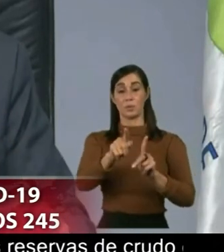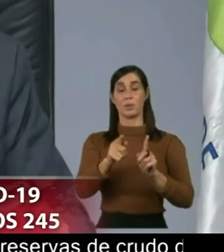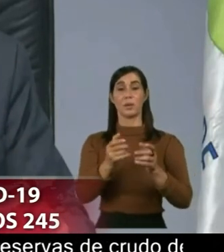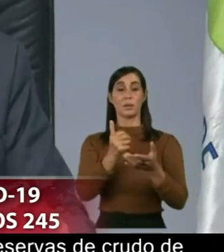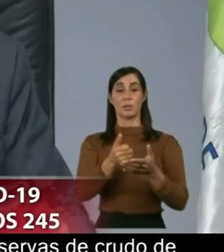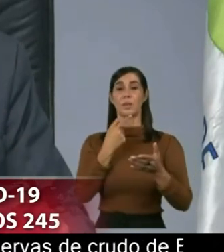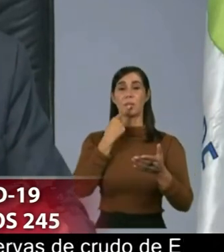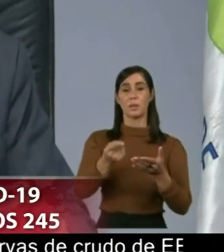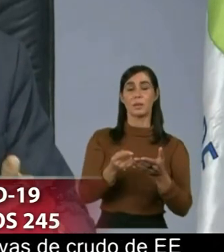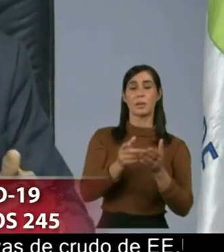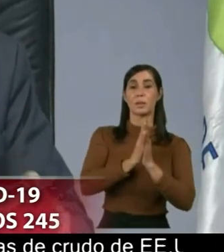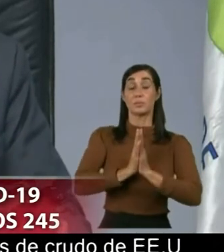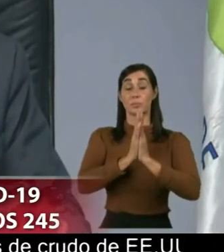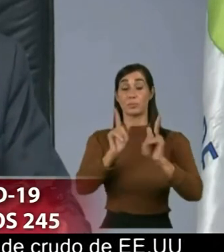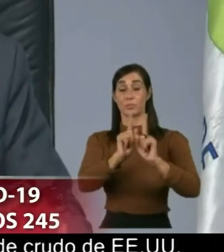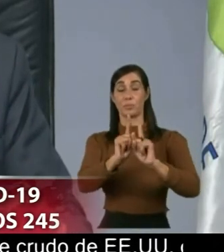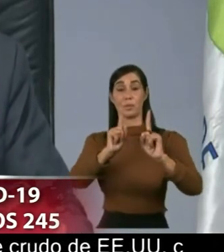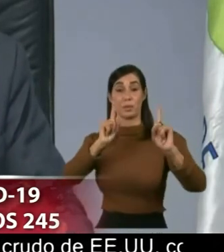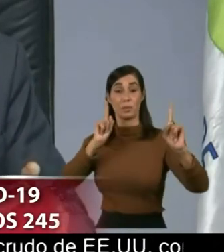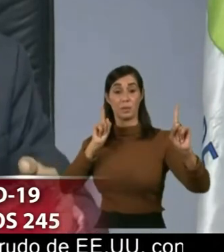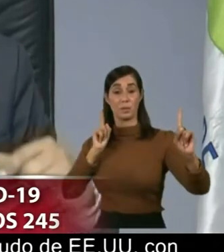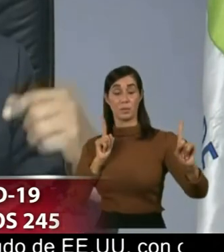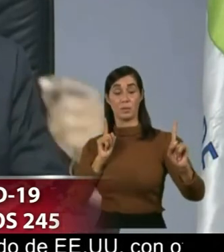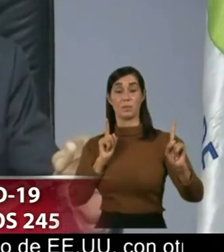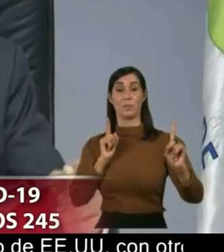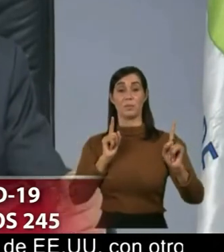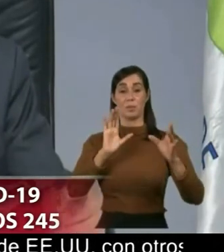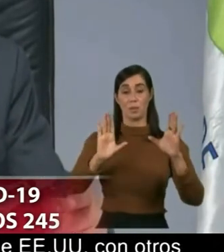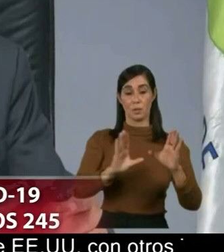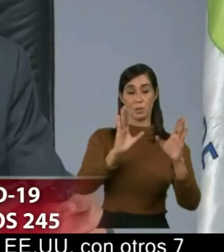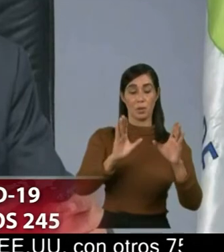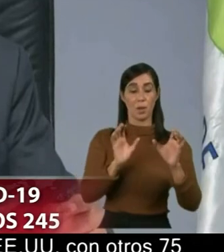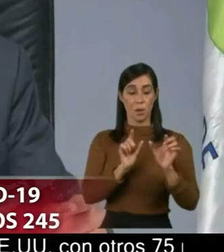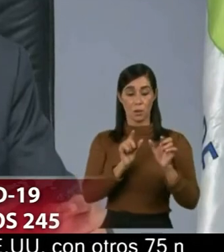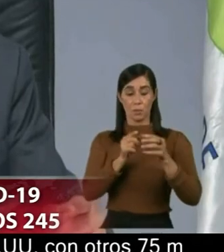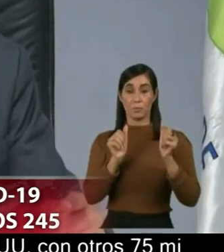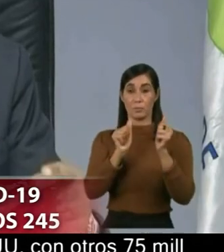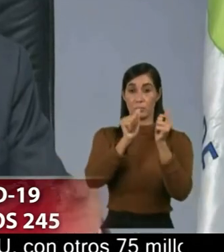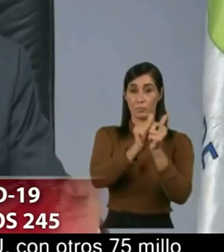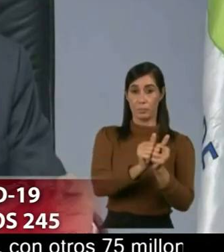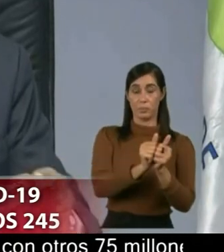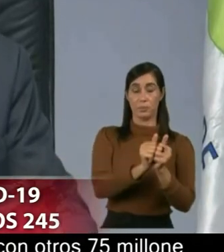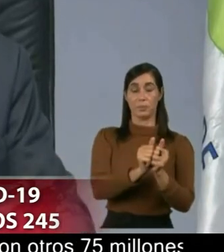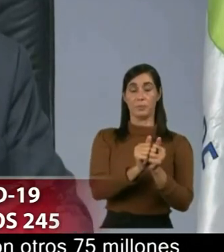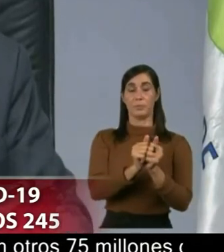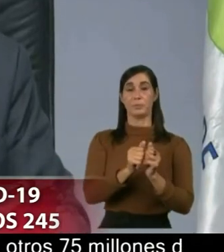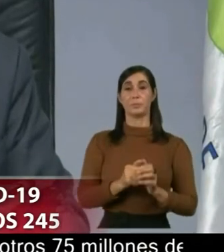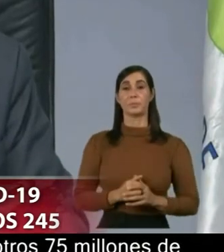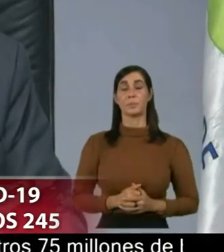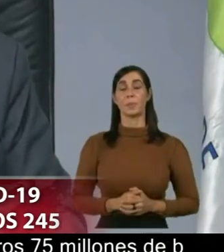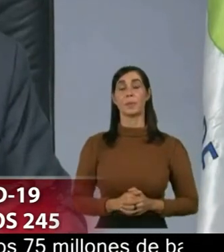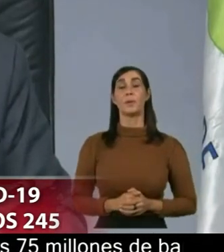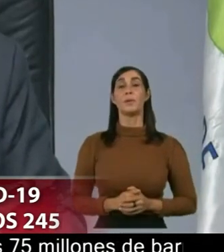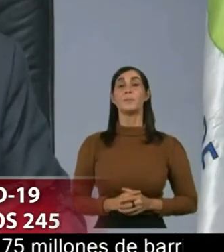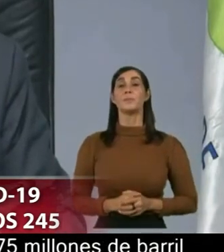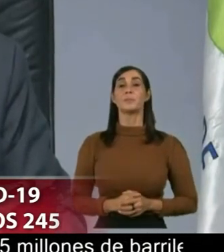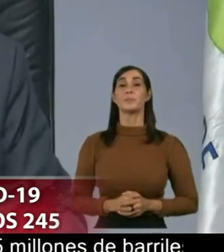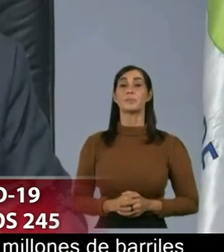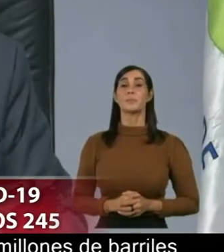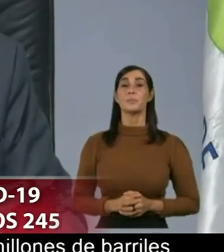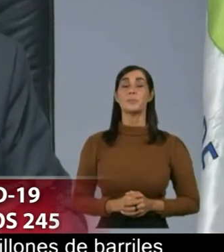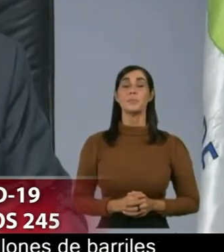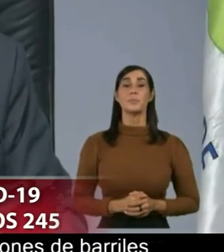distanciamiento social y físico en las aglomeraciones porque aquí entran